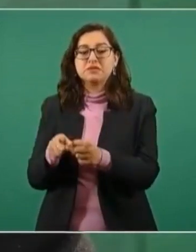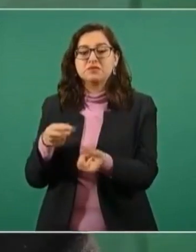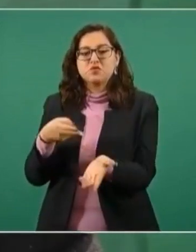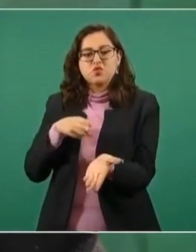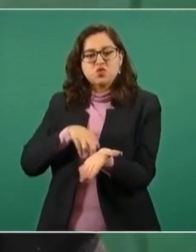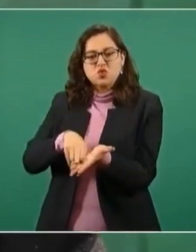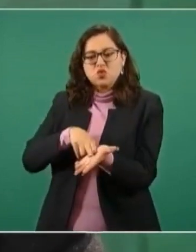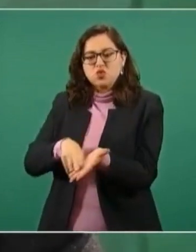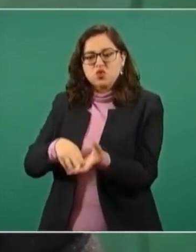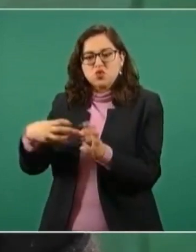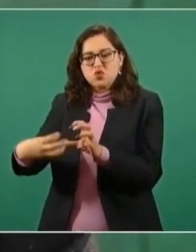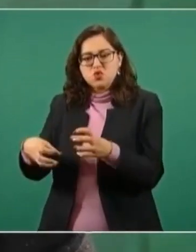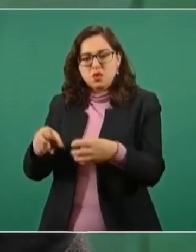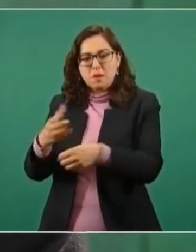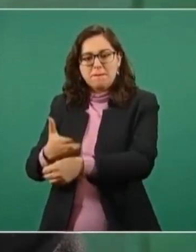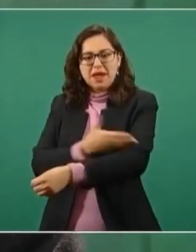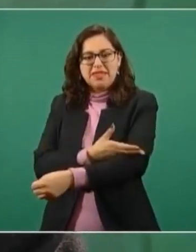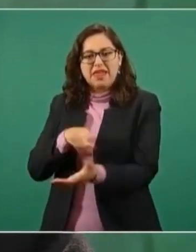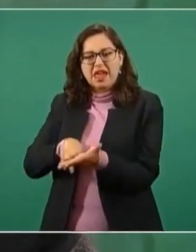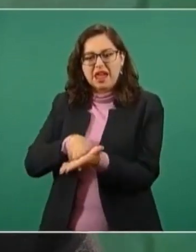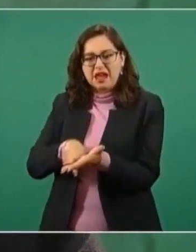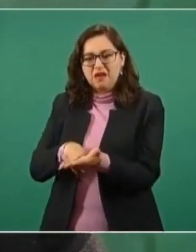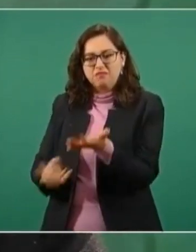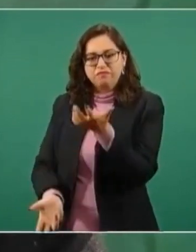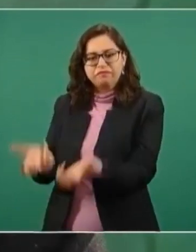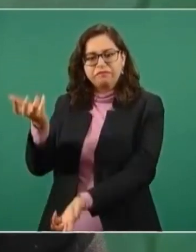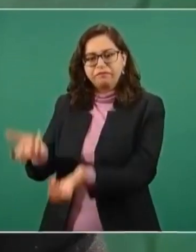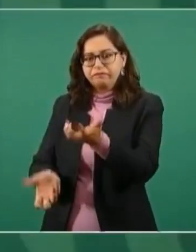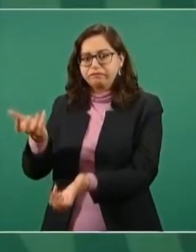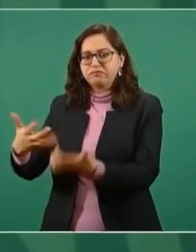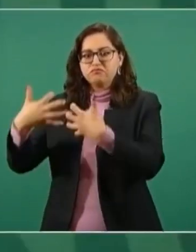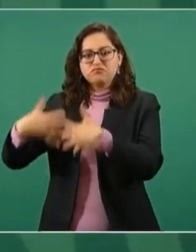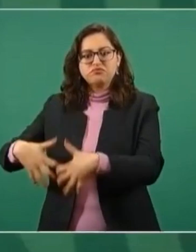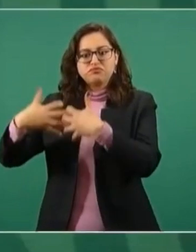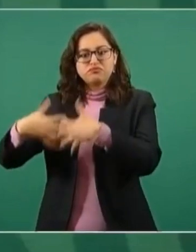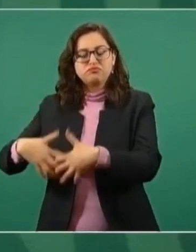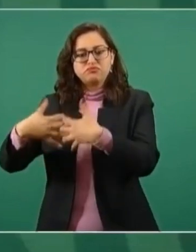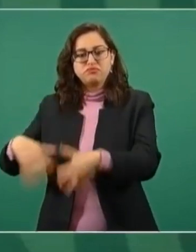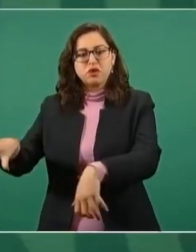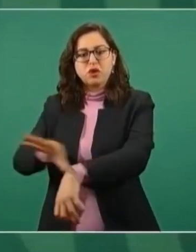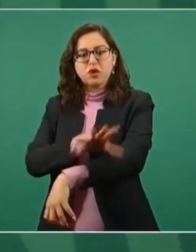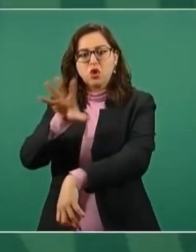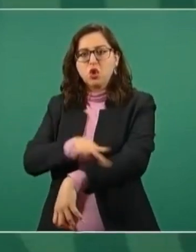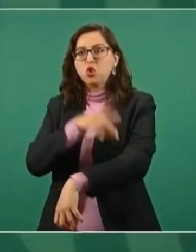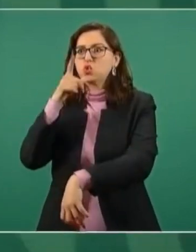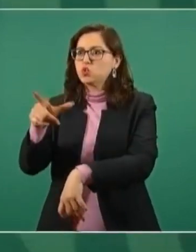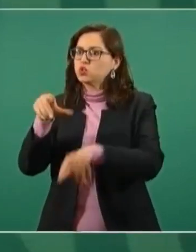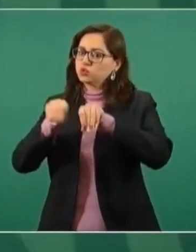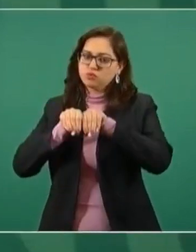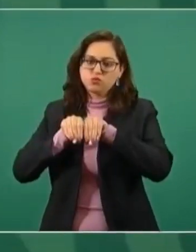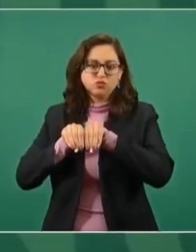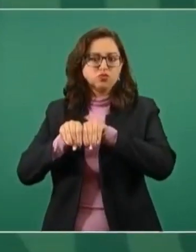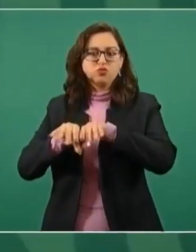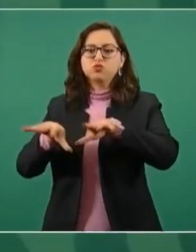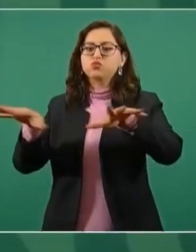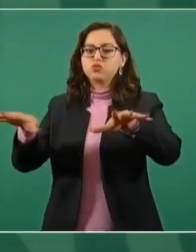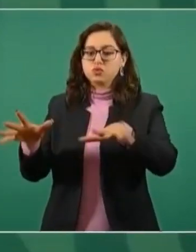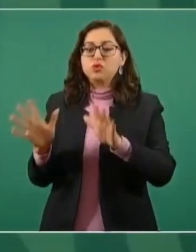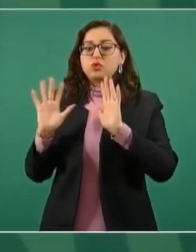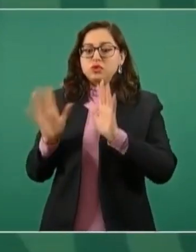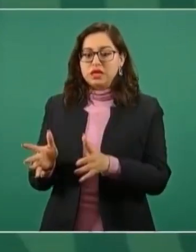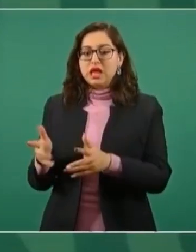enfrentar la emergencia y se está llevando a cabo toda una